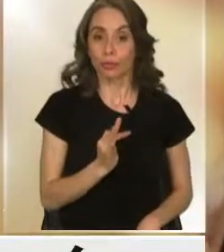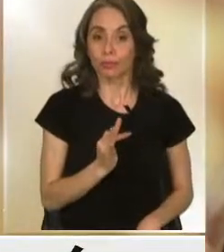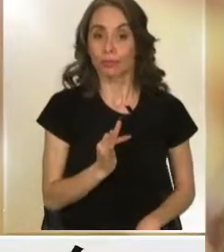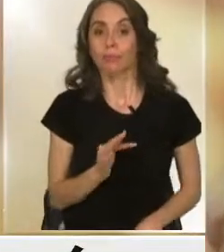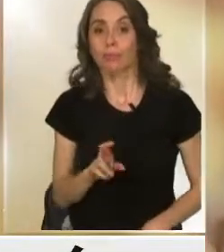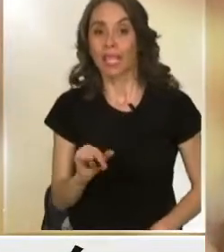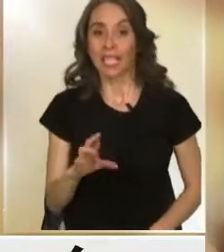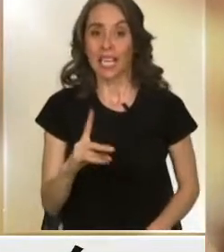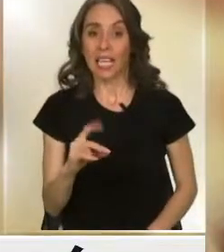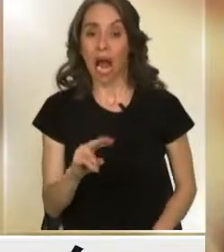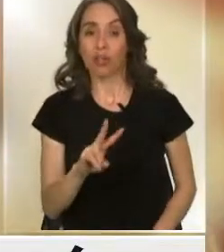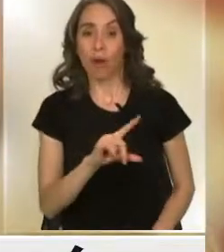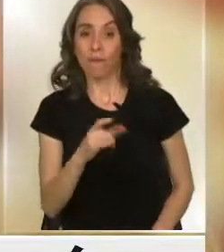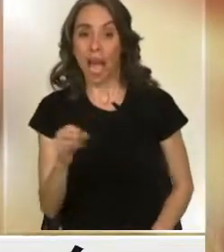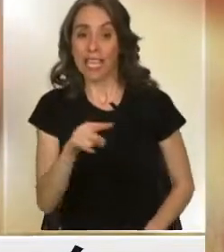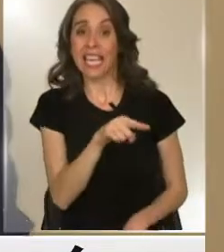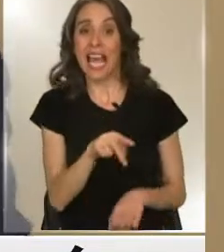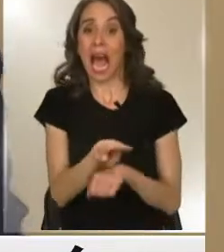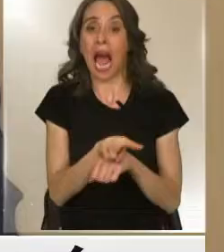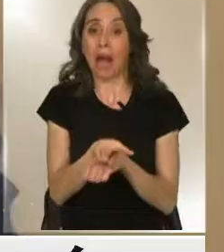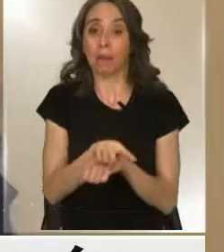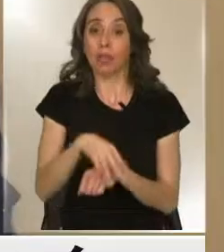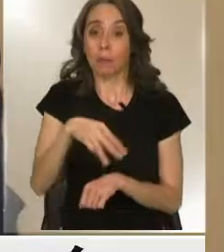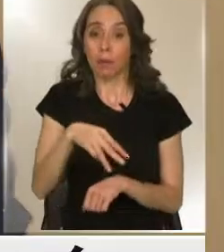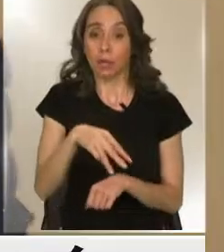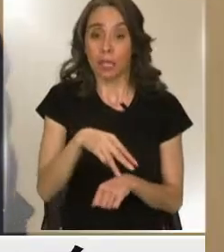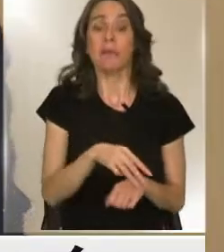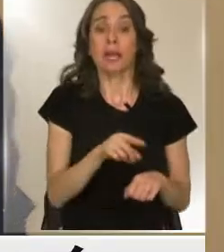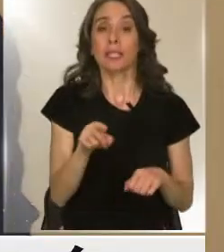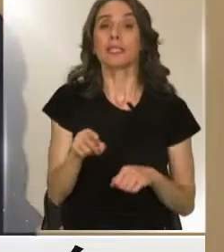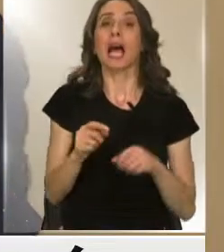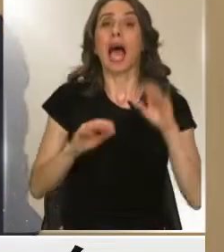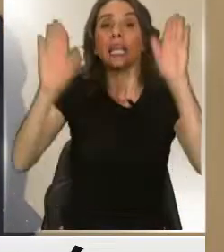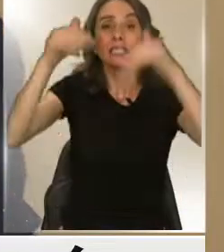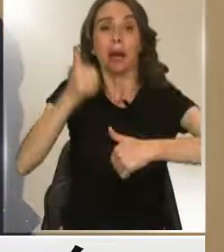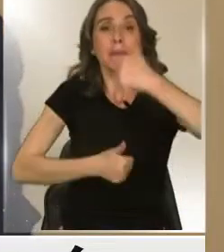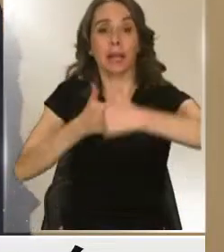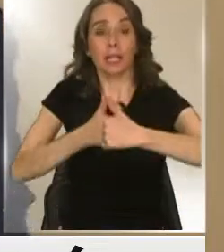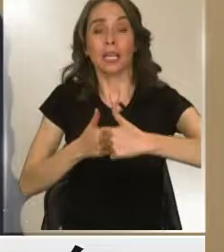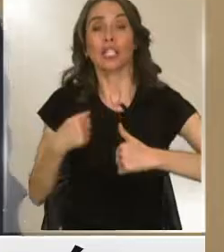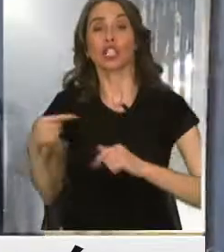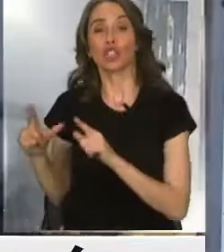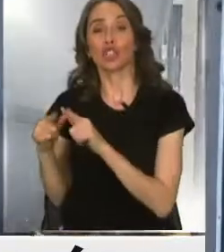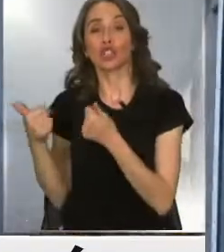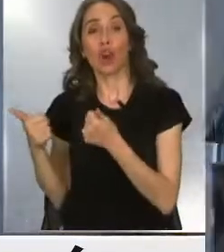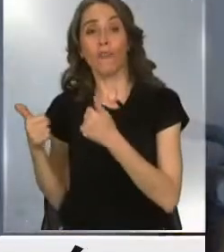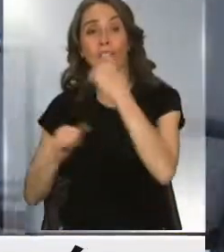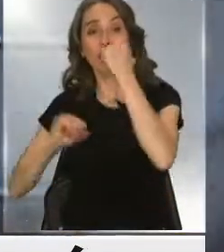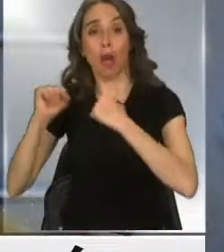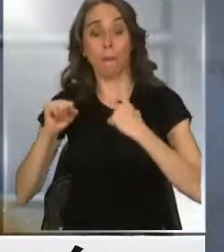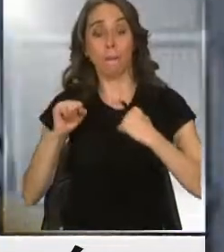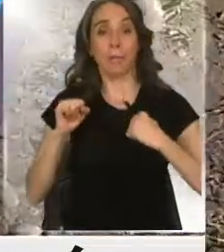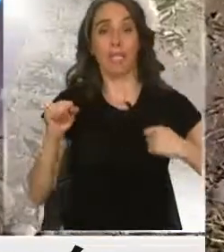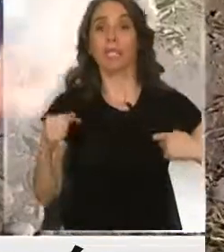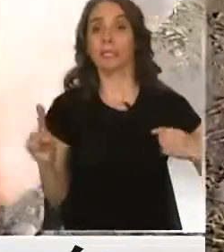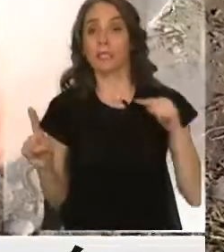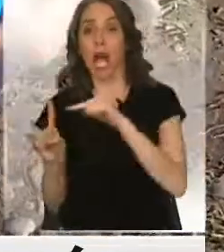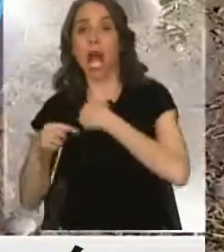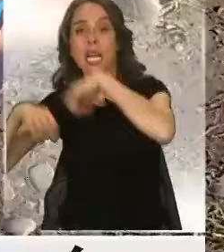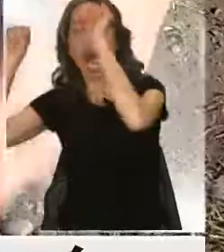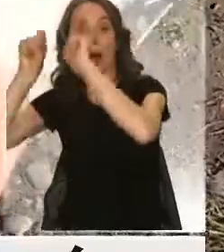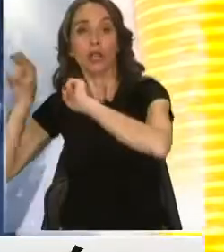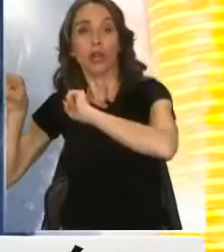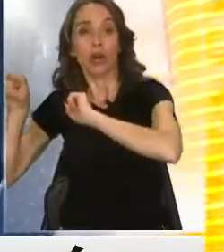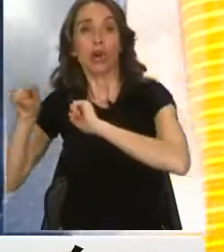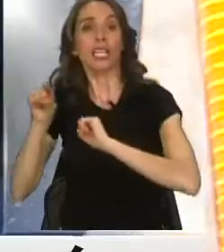Ricardo Valleja, administrador municipal, en definitiva le adjudica a la empresa de un sobrino esta licitación. Eso se llama negociación incompatible